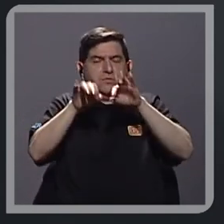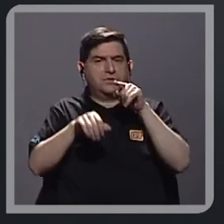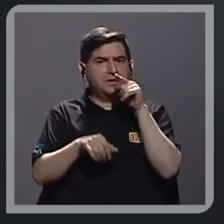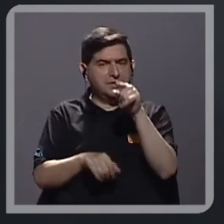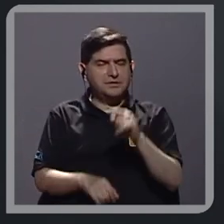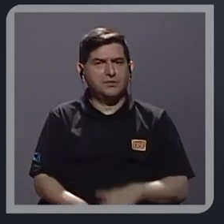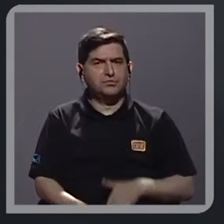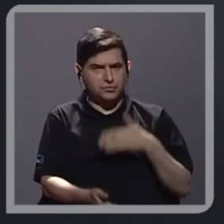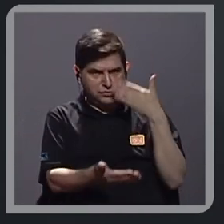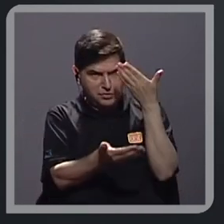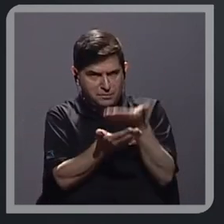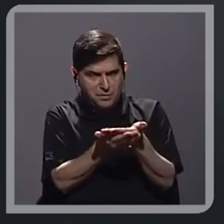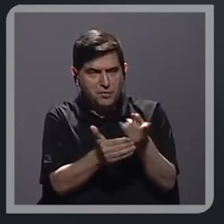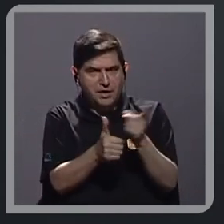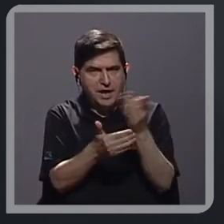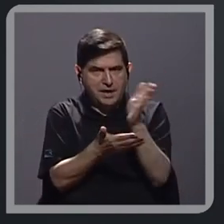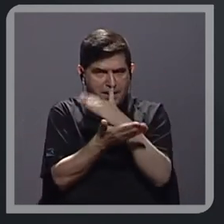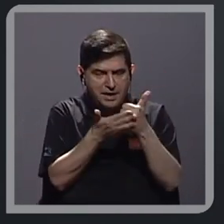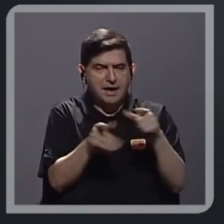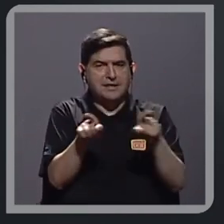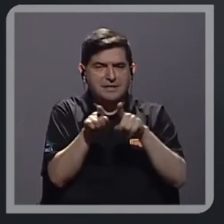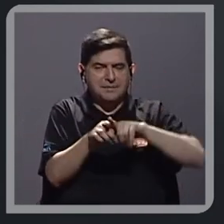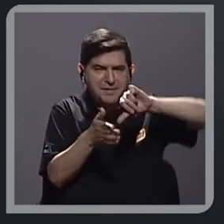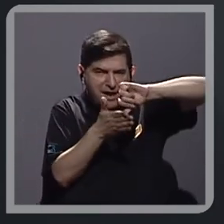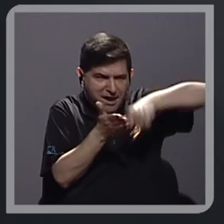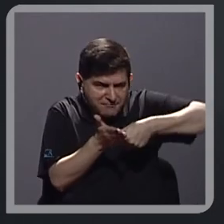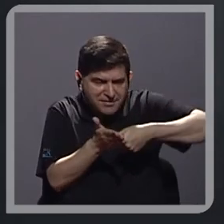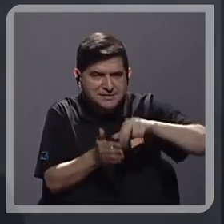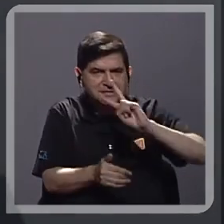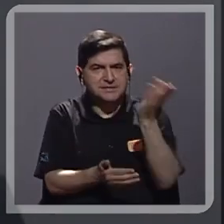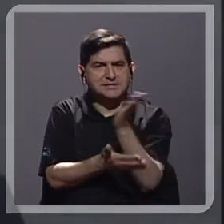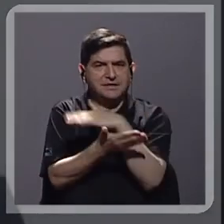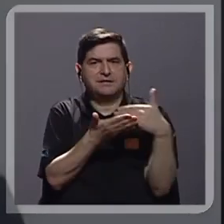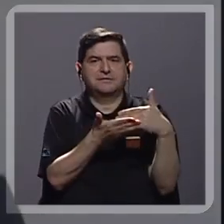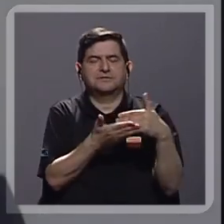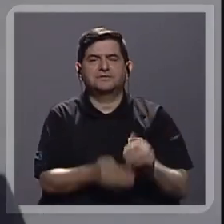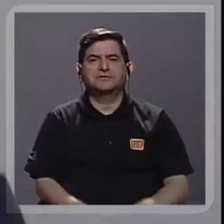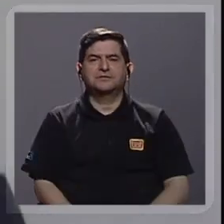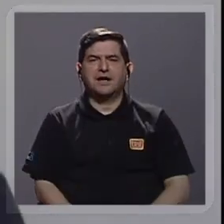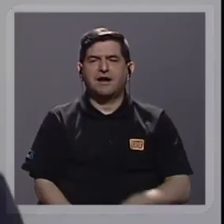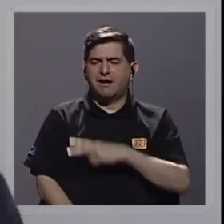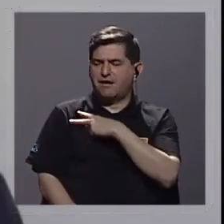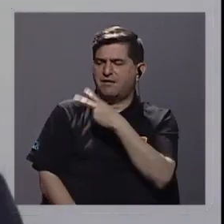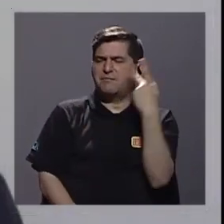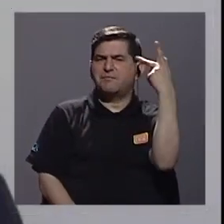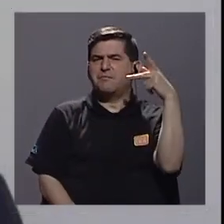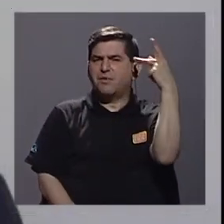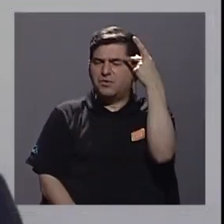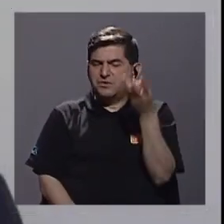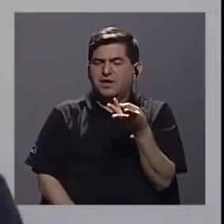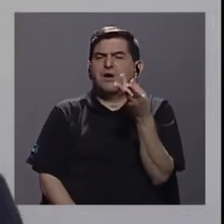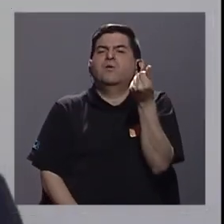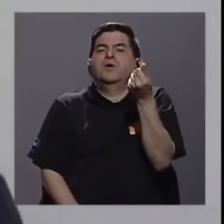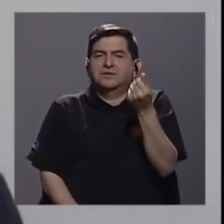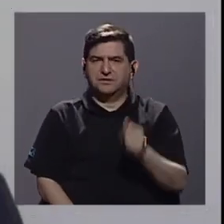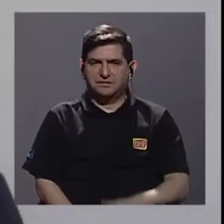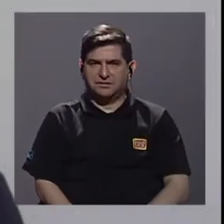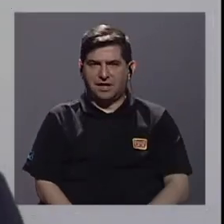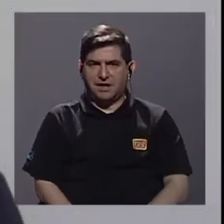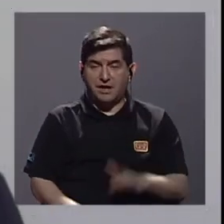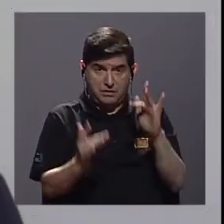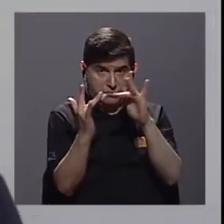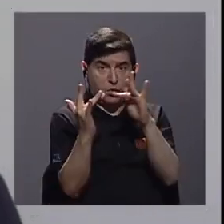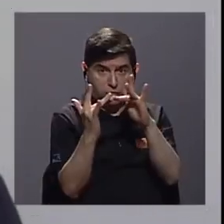planteado no solamente en el primer bloque, sino también lo remachado ahora en el segundo bloque. ¿Qué tanta voluntad política se ha dado? ¿Hay algún